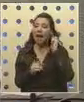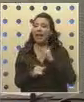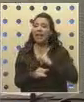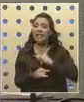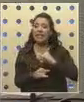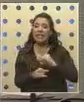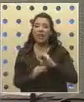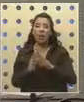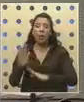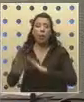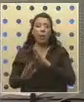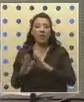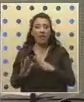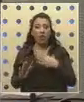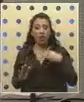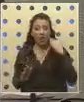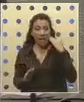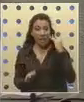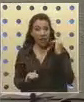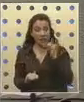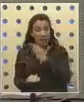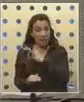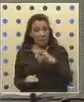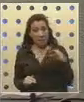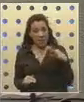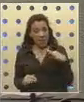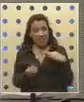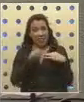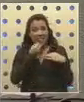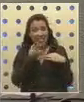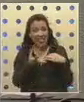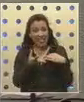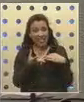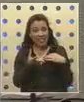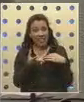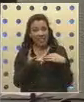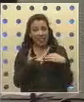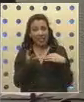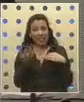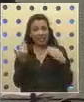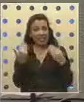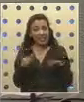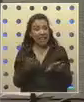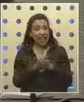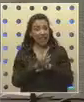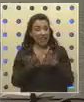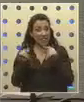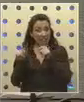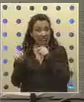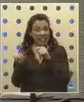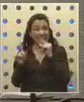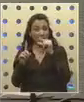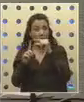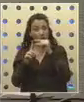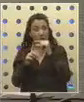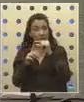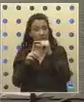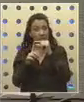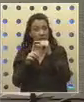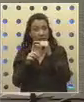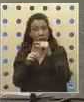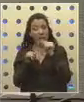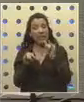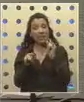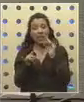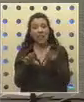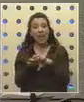continúa con el cuidado de los niños. Si la ministra señala aquí que ya no es ese su concepto, sino que